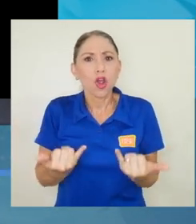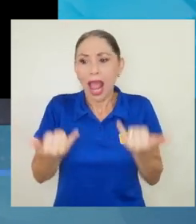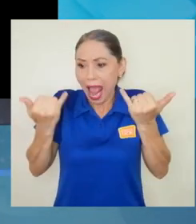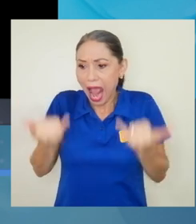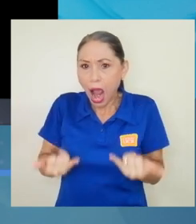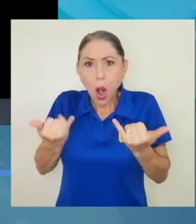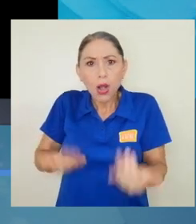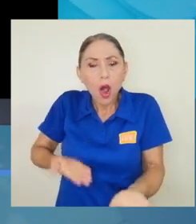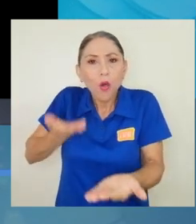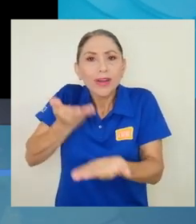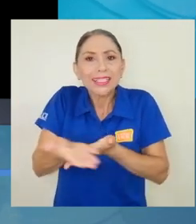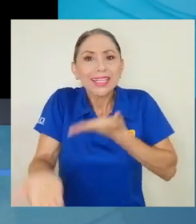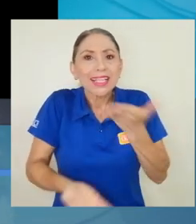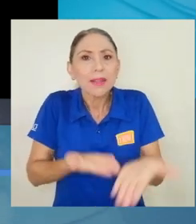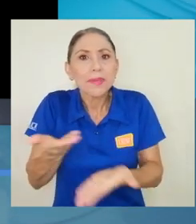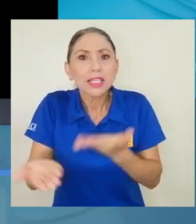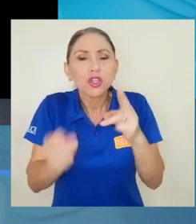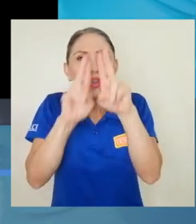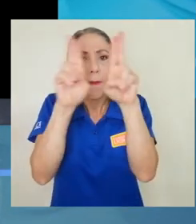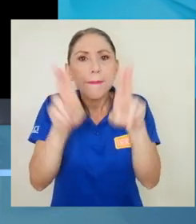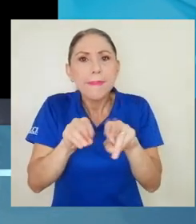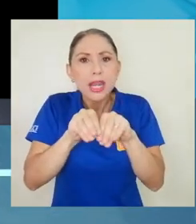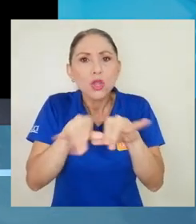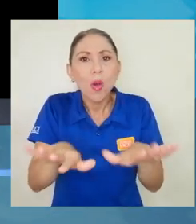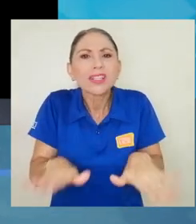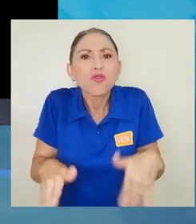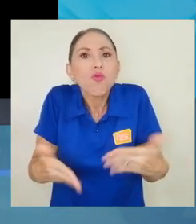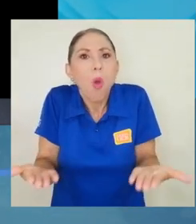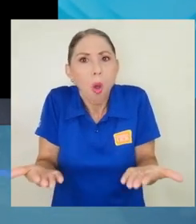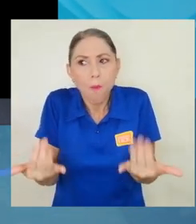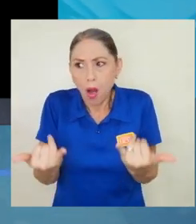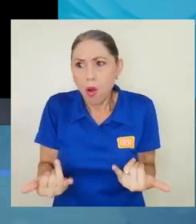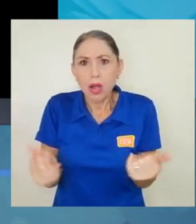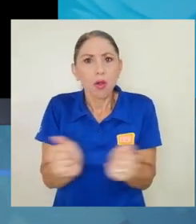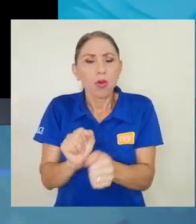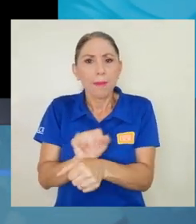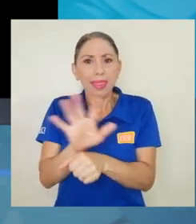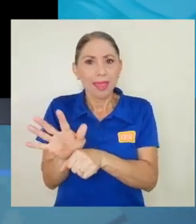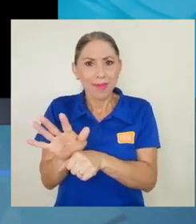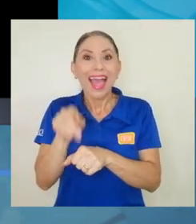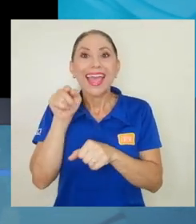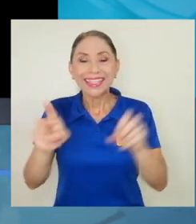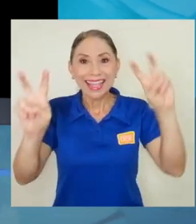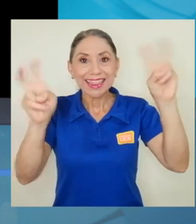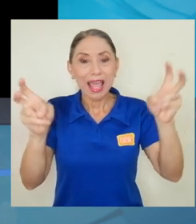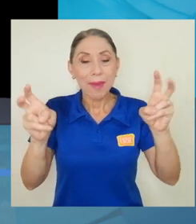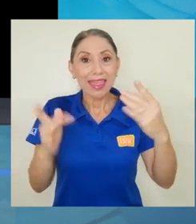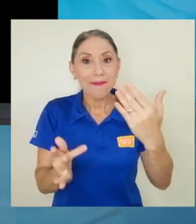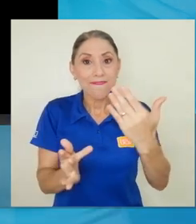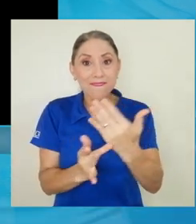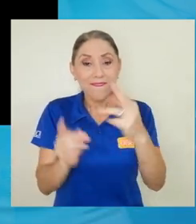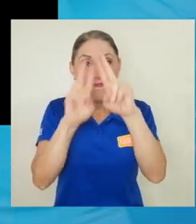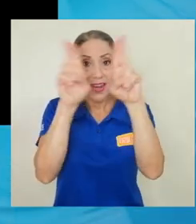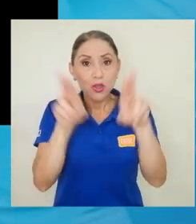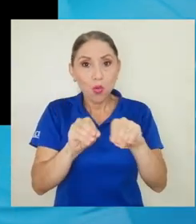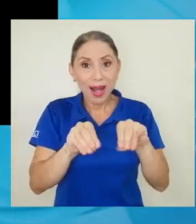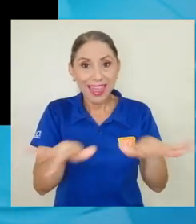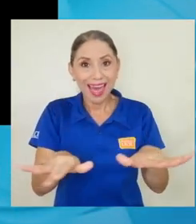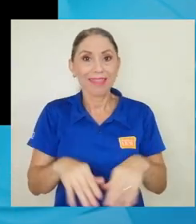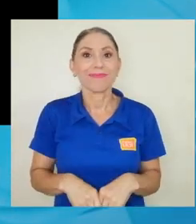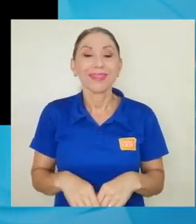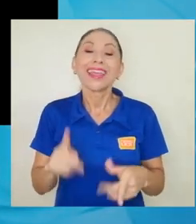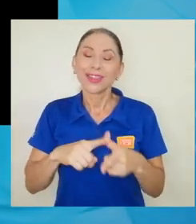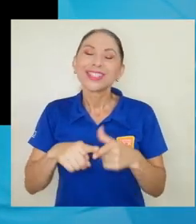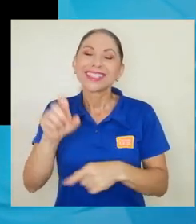servicios ahora de forma virtual con este tema de la pandemia. Entonces, el tema de la virtualidad es un tema que sí hay una